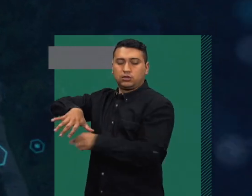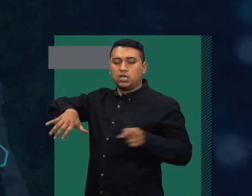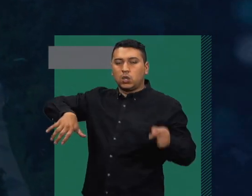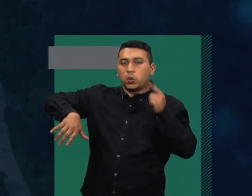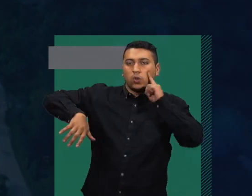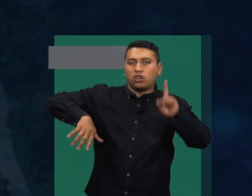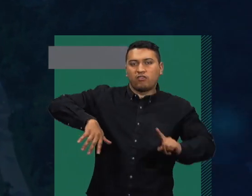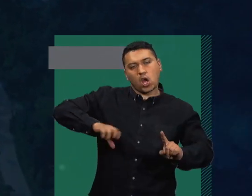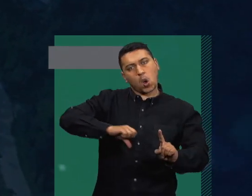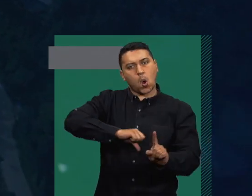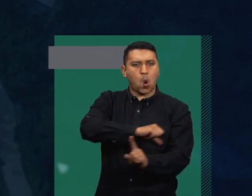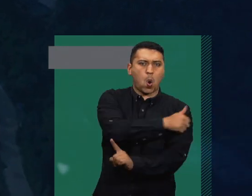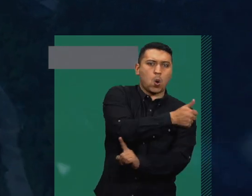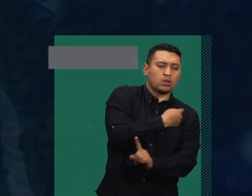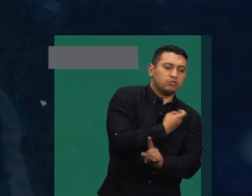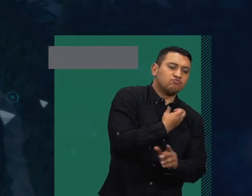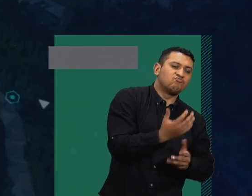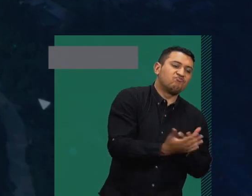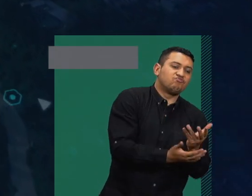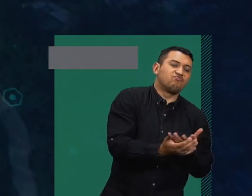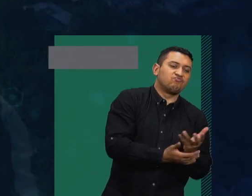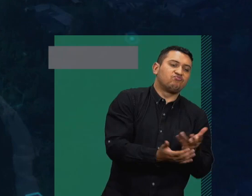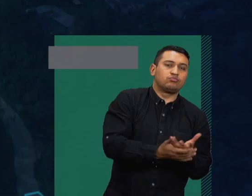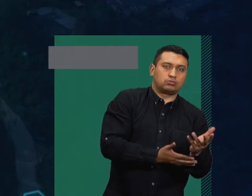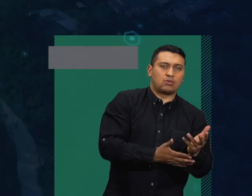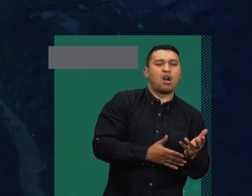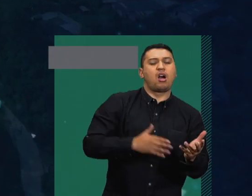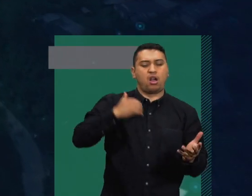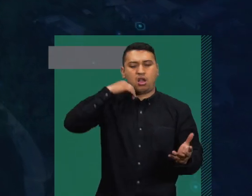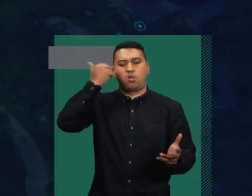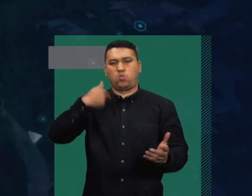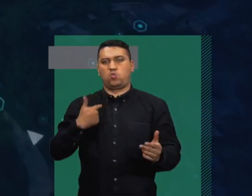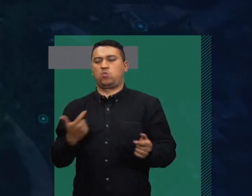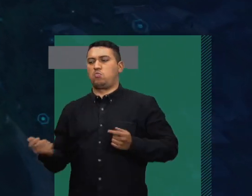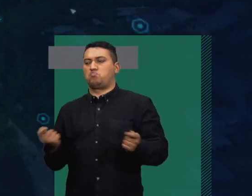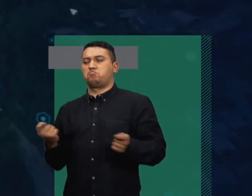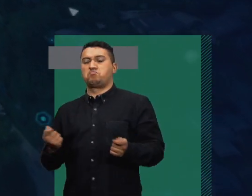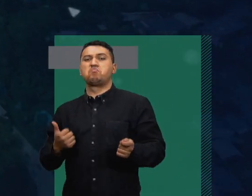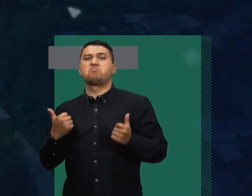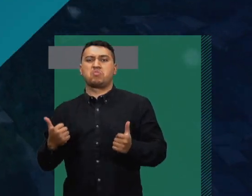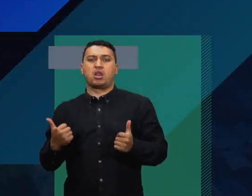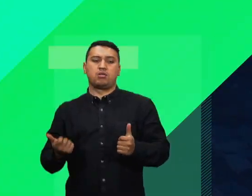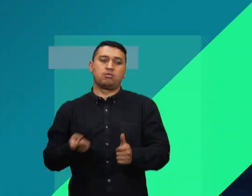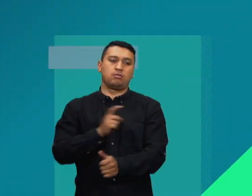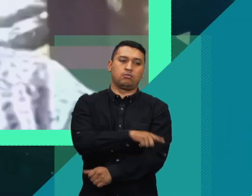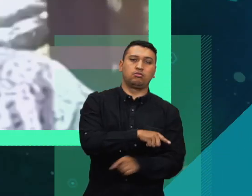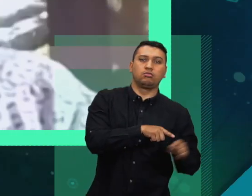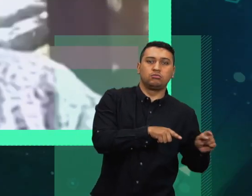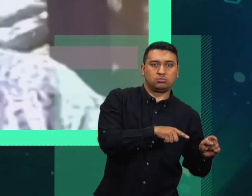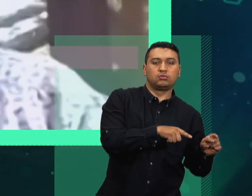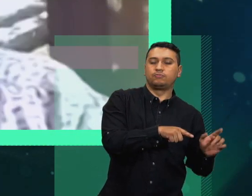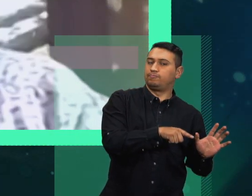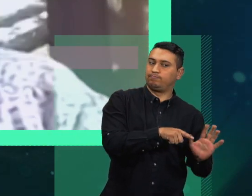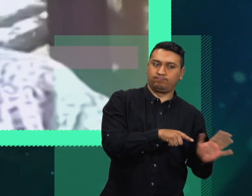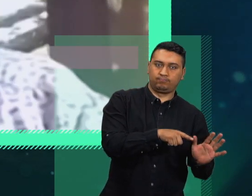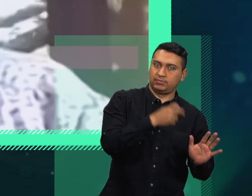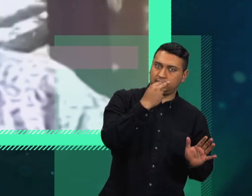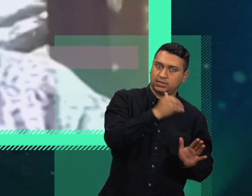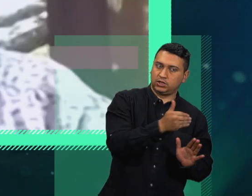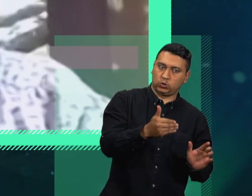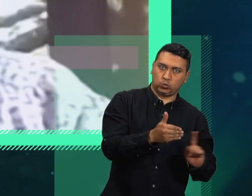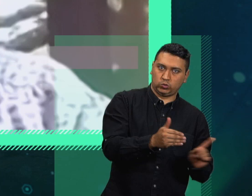los adultos debieran ser capaces de manejar nosotros sin tener que trasladarse a la salud. Número uno. Número dos.